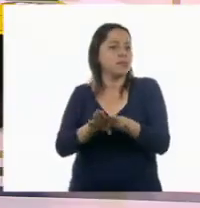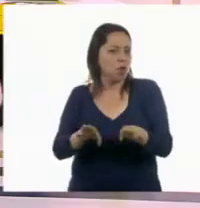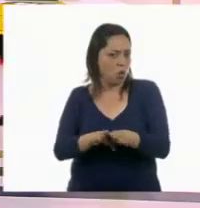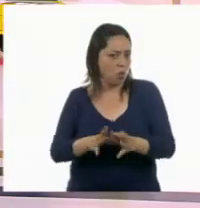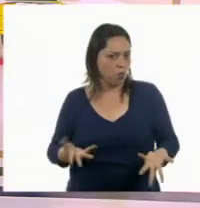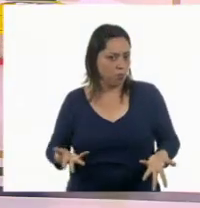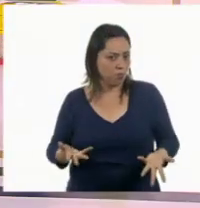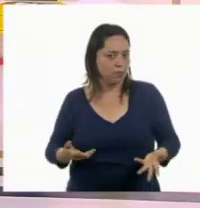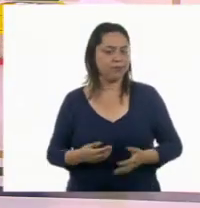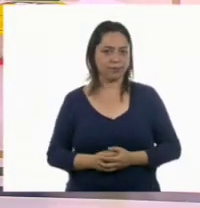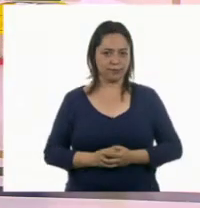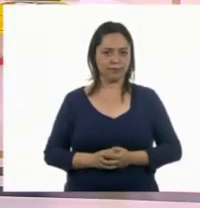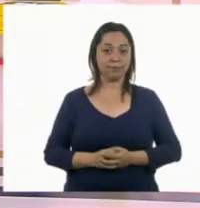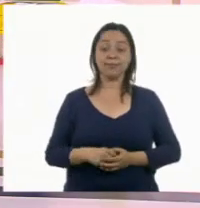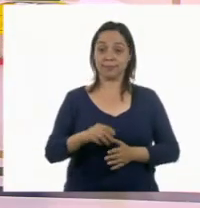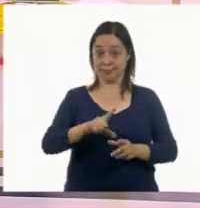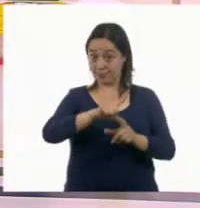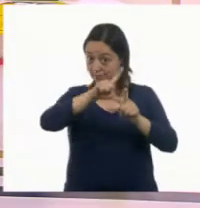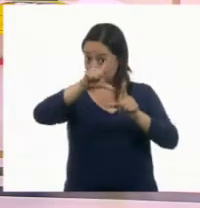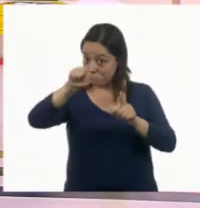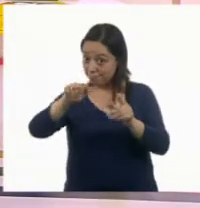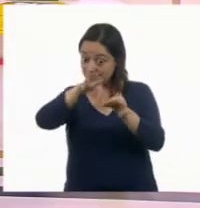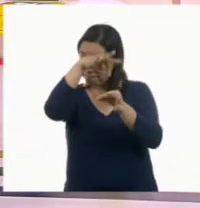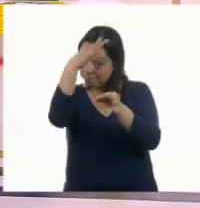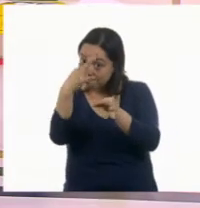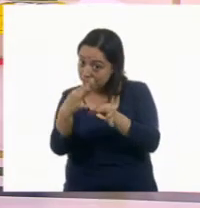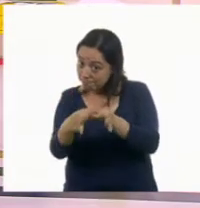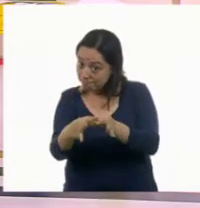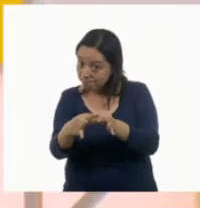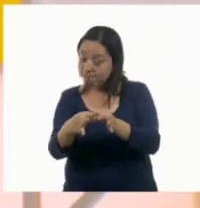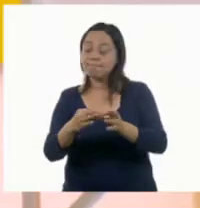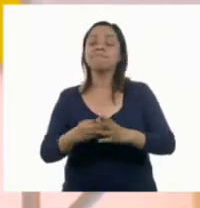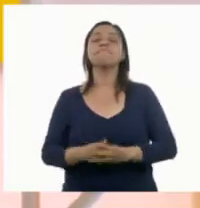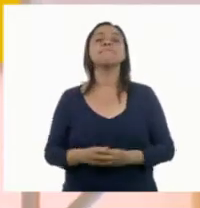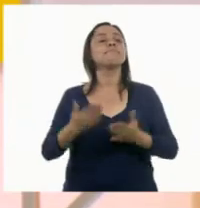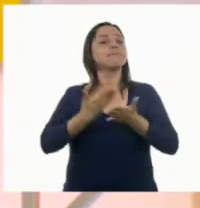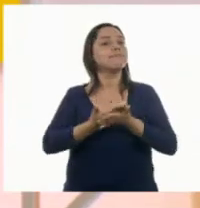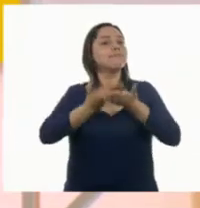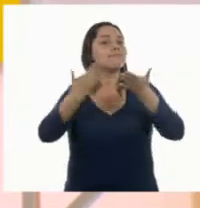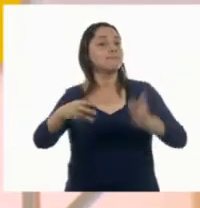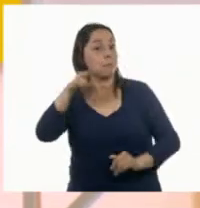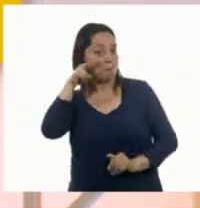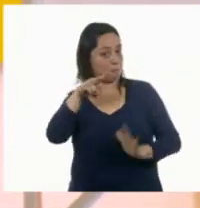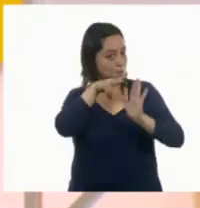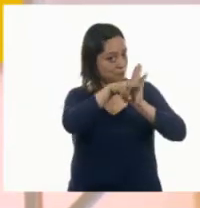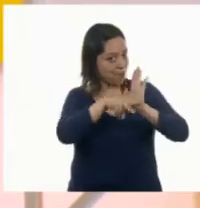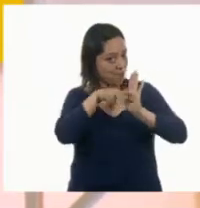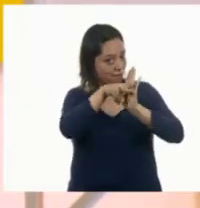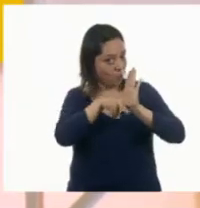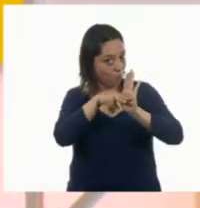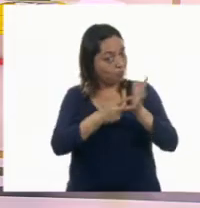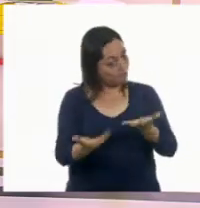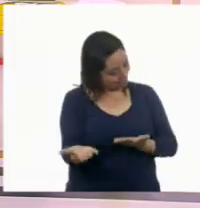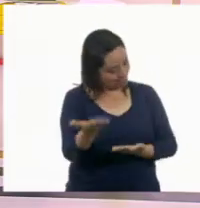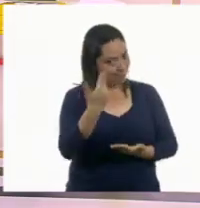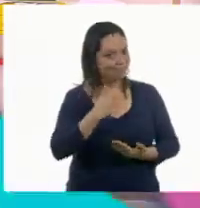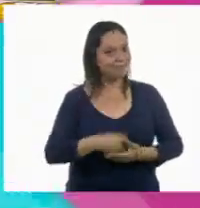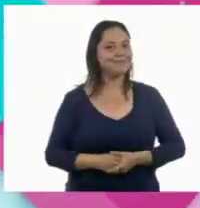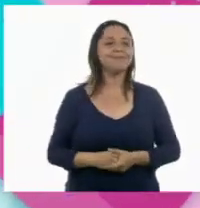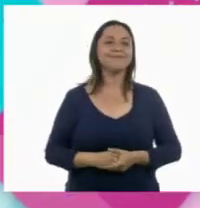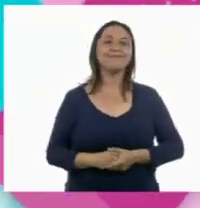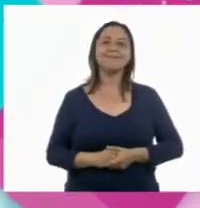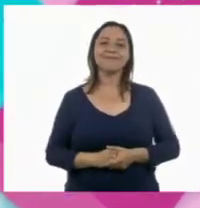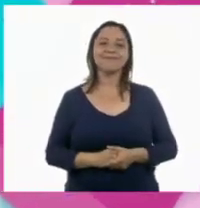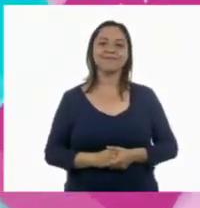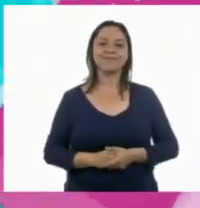Muy bien, una vez que realicemos este trabajo, vámonos a ver el siguiente video. ¿Me acompañas? Sí, vámonos a